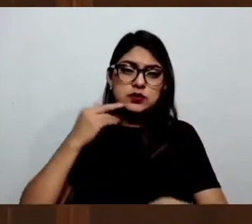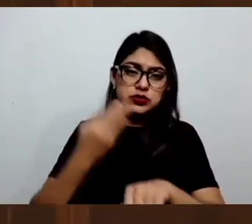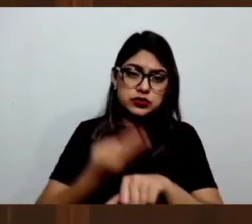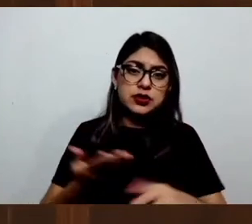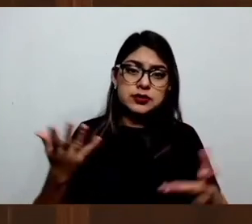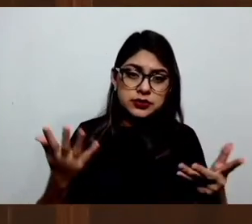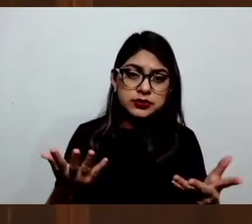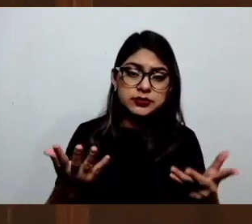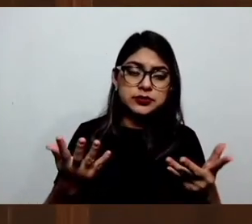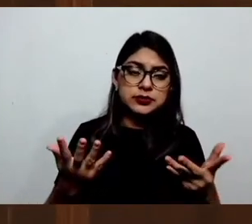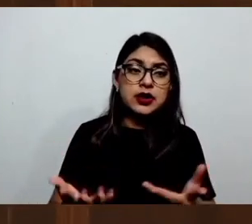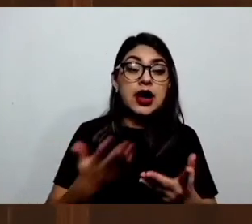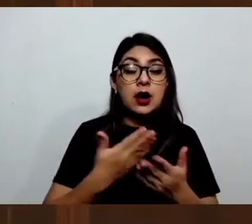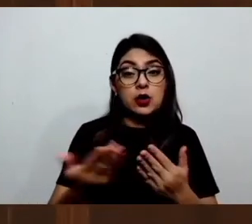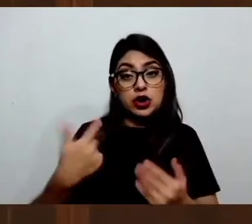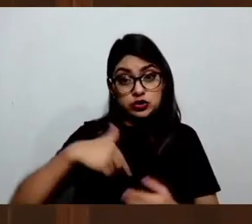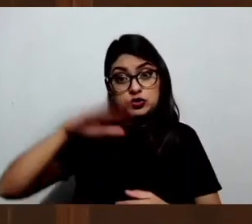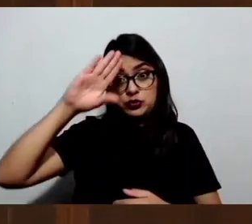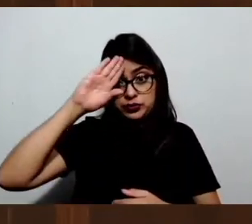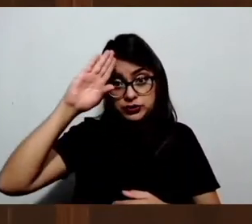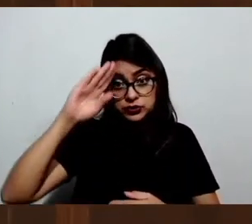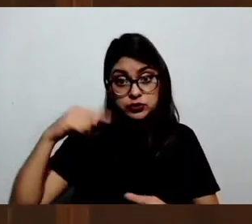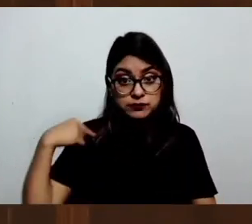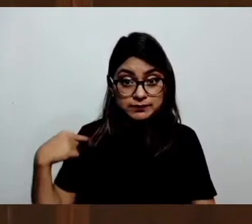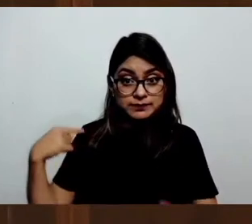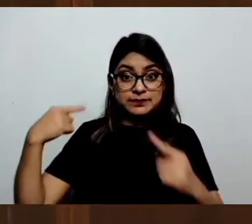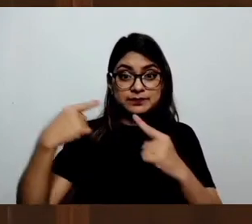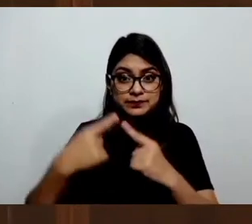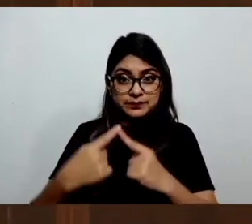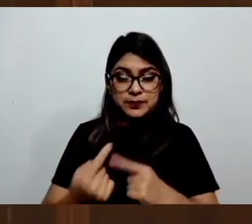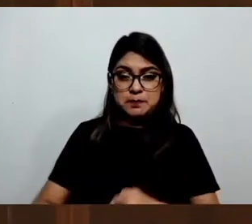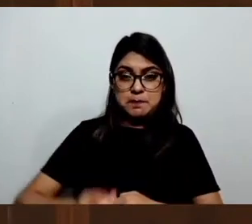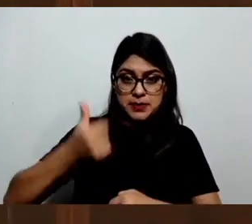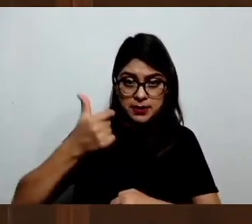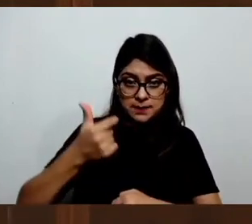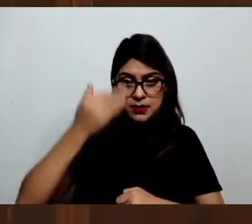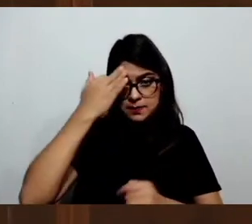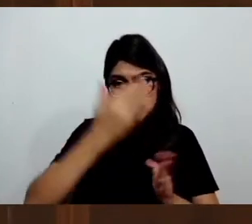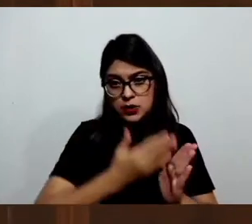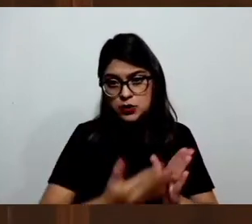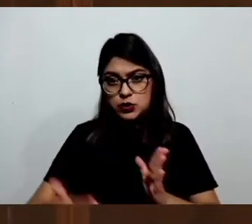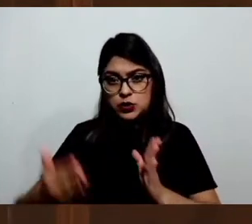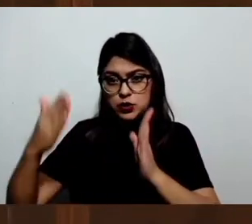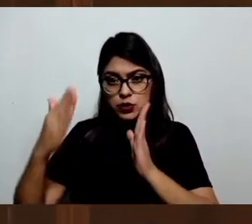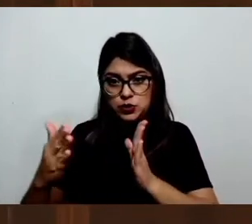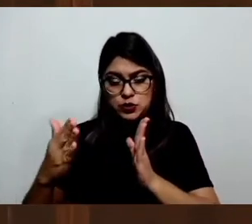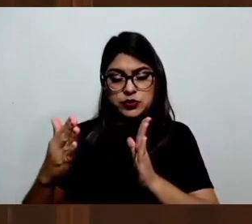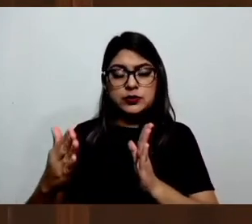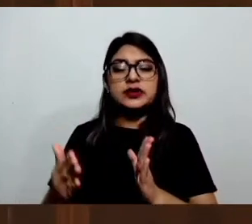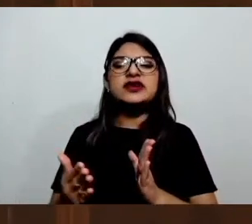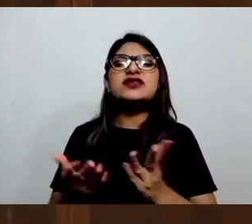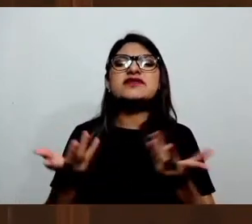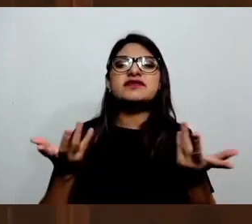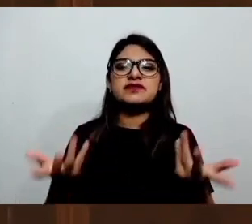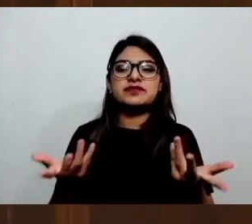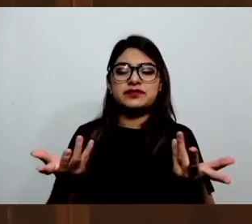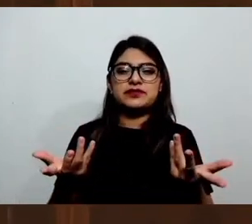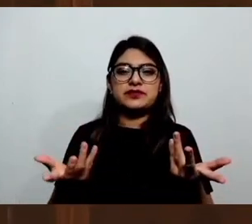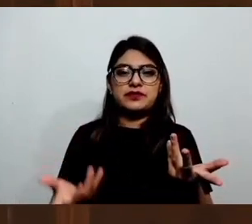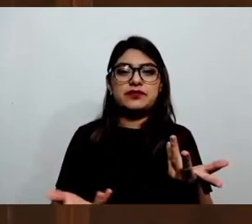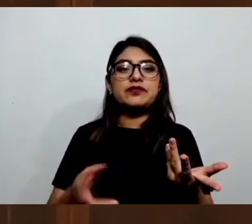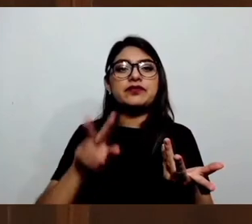hemos hecho en este primer periodo implica el ir empezando a ajustar las cosas,